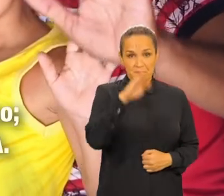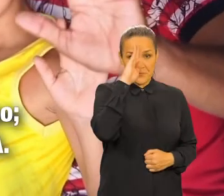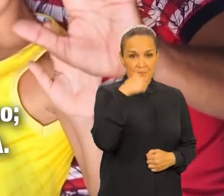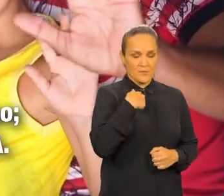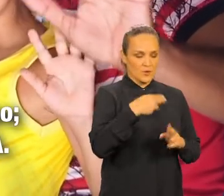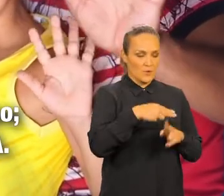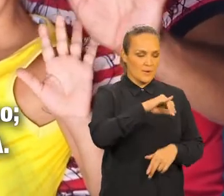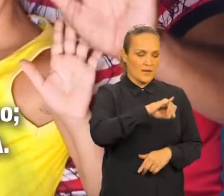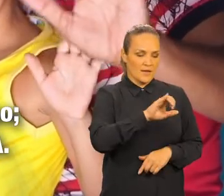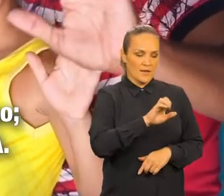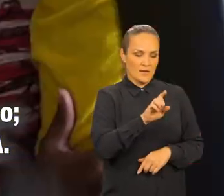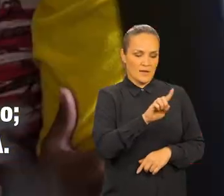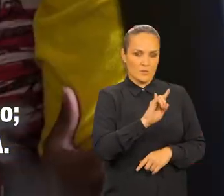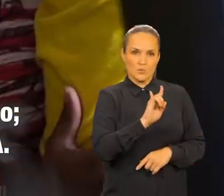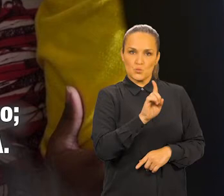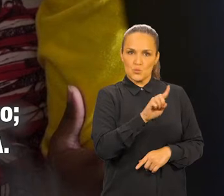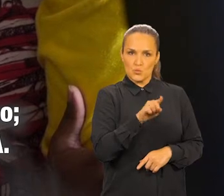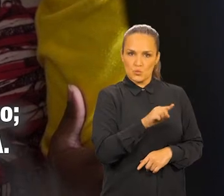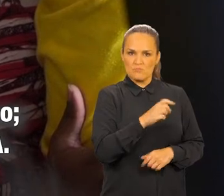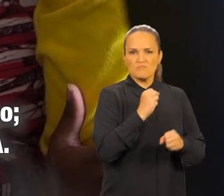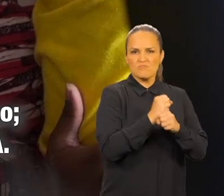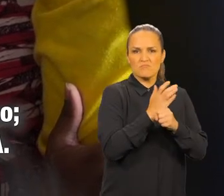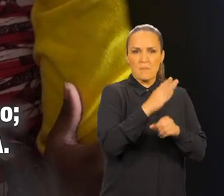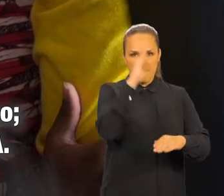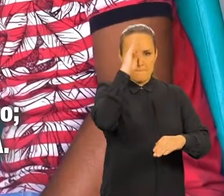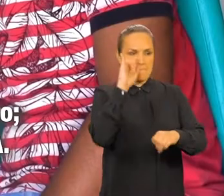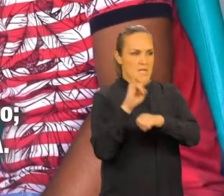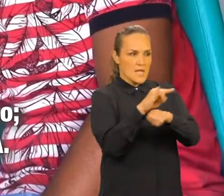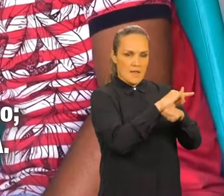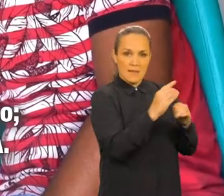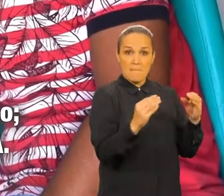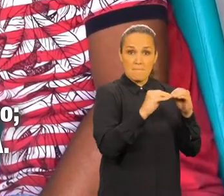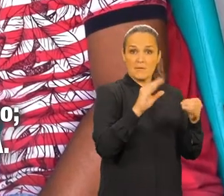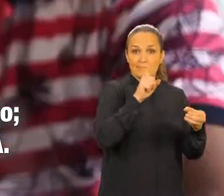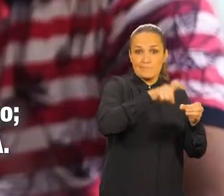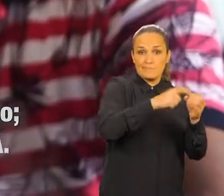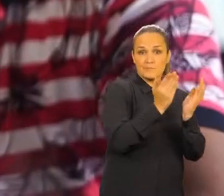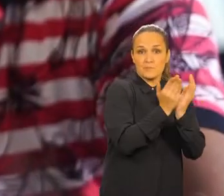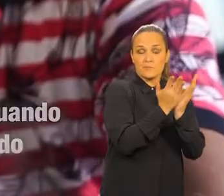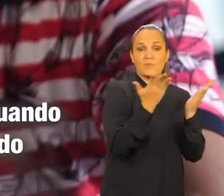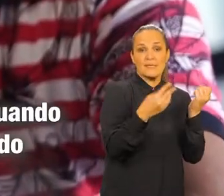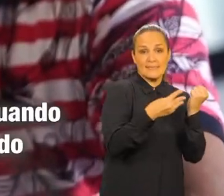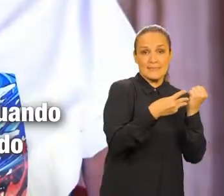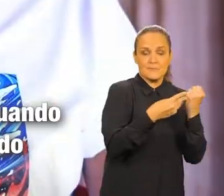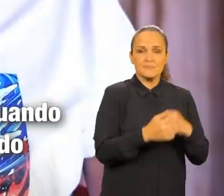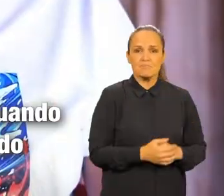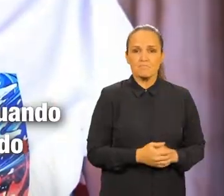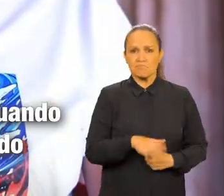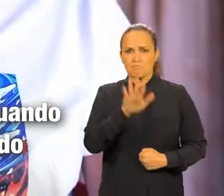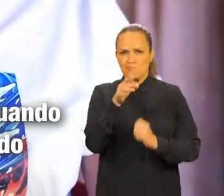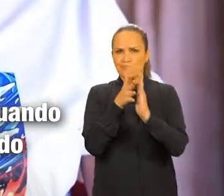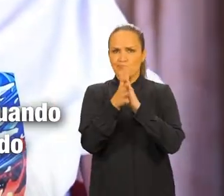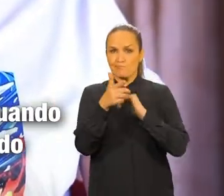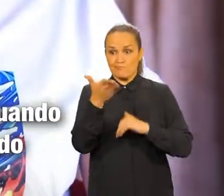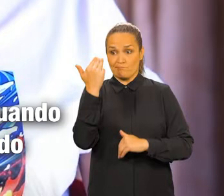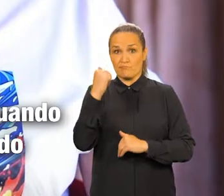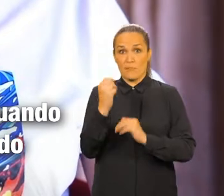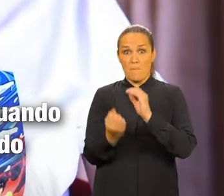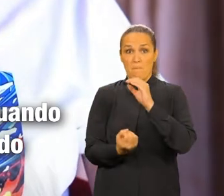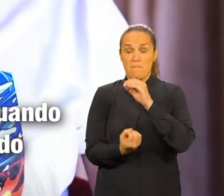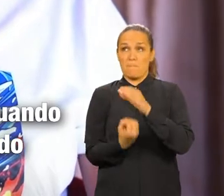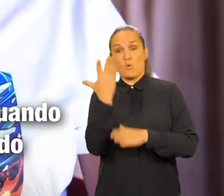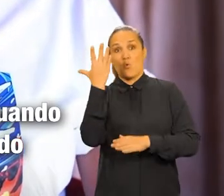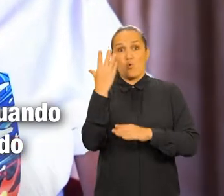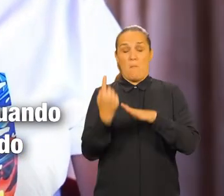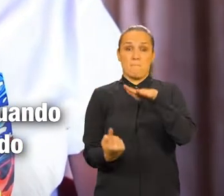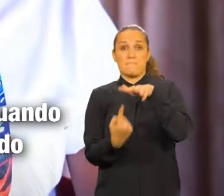Mi nombre es Jesús Alberto Serpa Ocampo, trabajo de vigilante y estudio en el SENA. Tuve que aplazar un semestre debido a que cuando